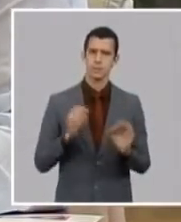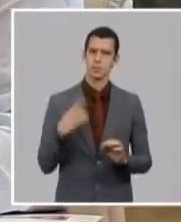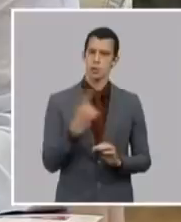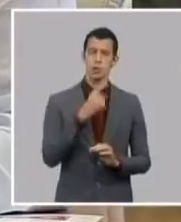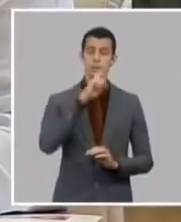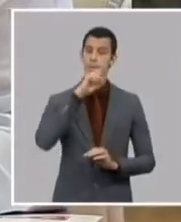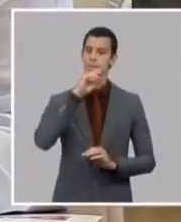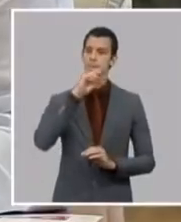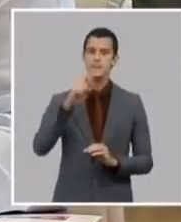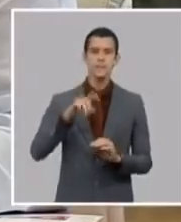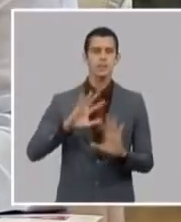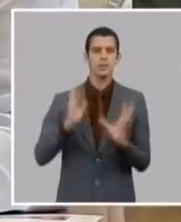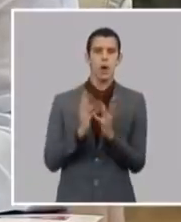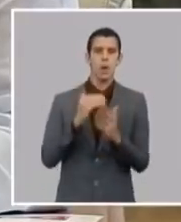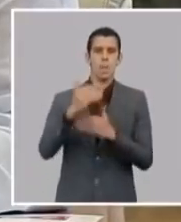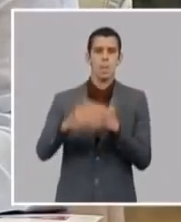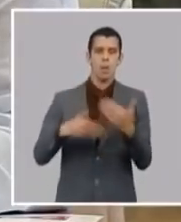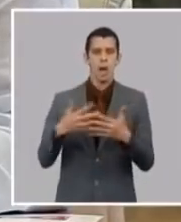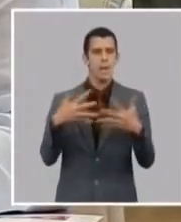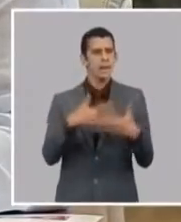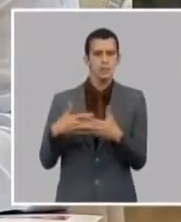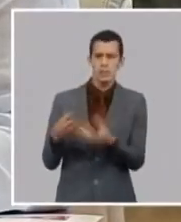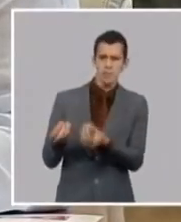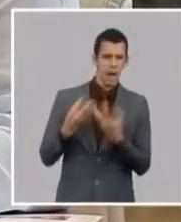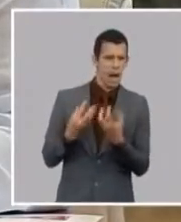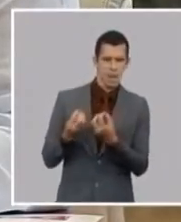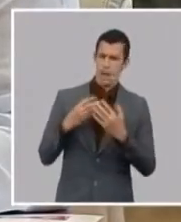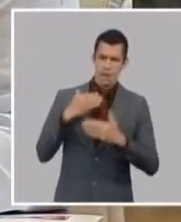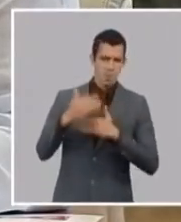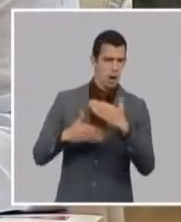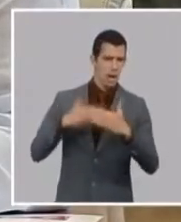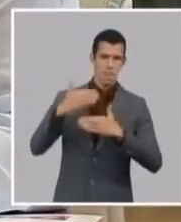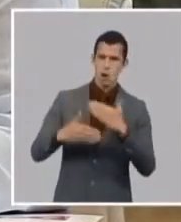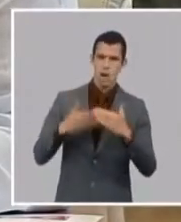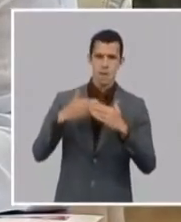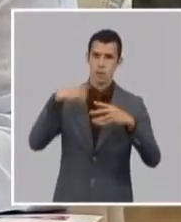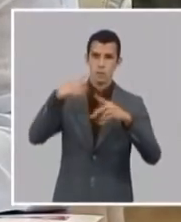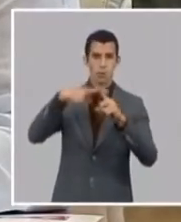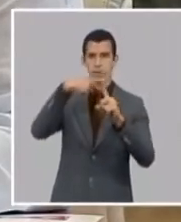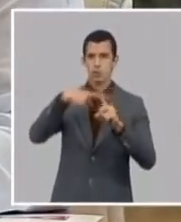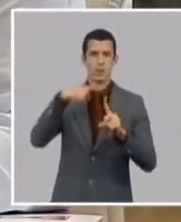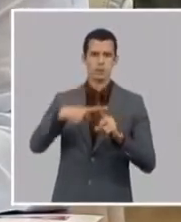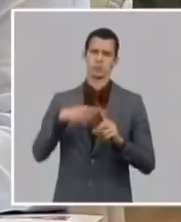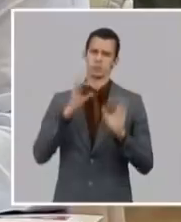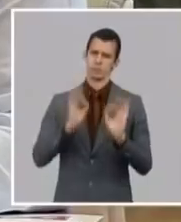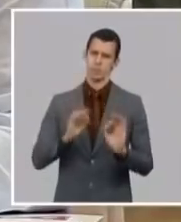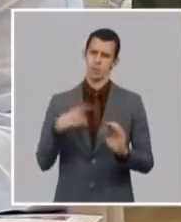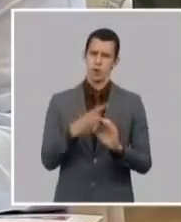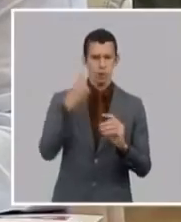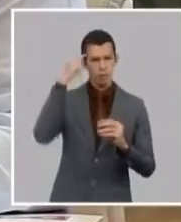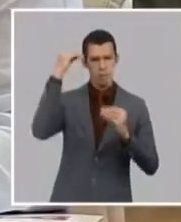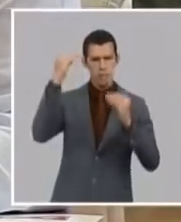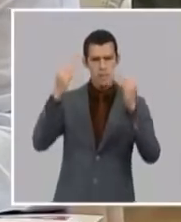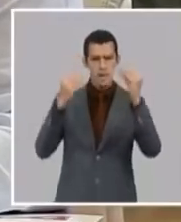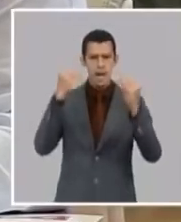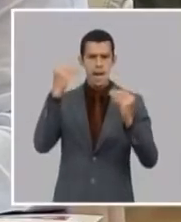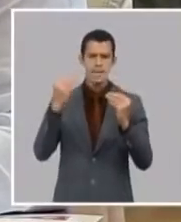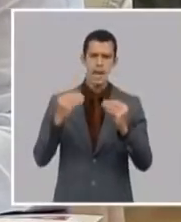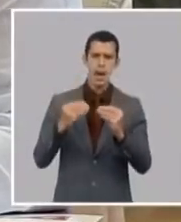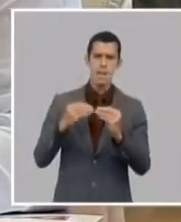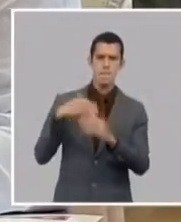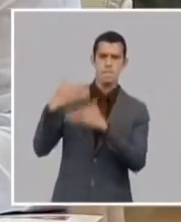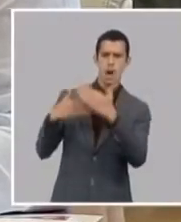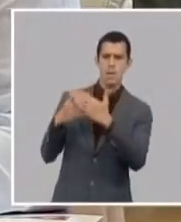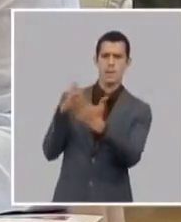constantemente en los últimos años como parte del modelo económico y social de Cuba su perfeccionamiento introduciendo cambios reformas